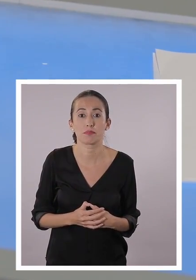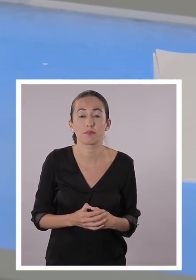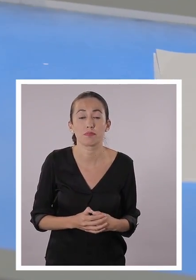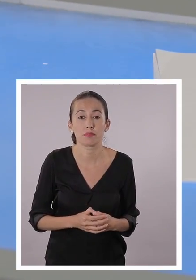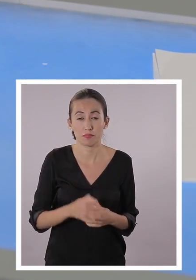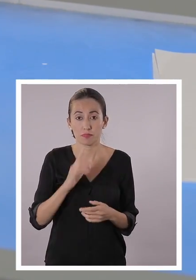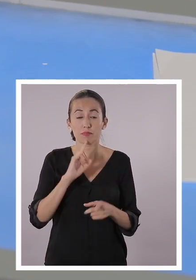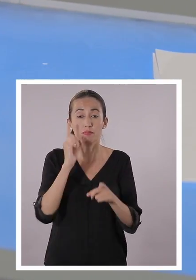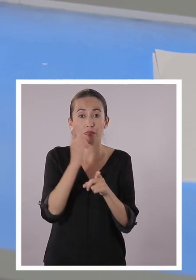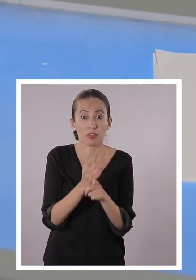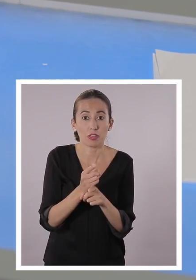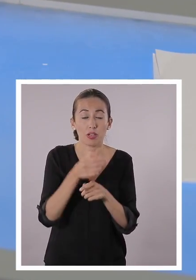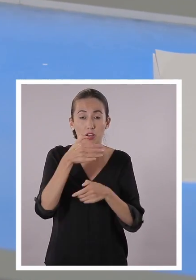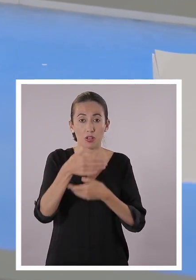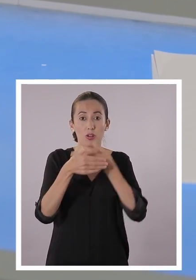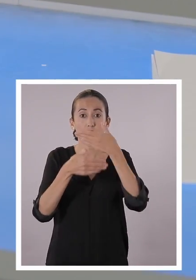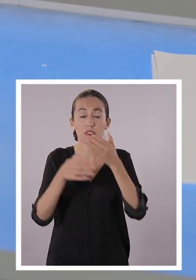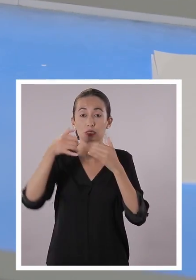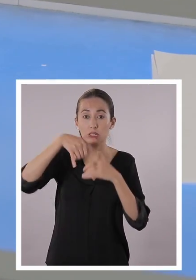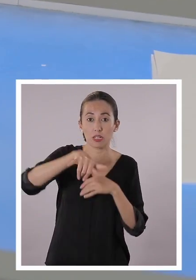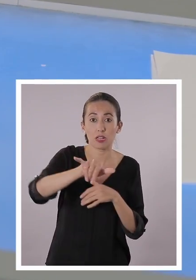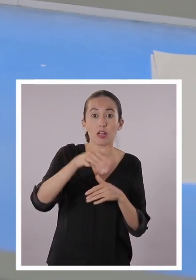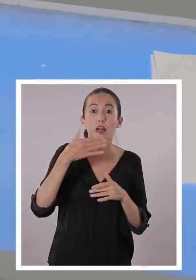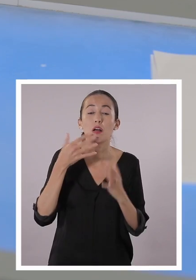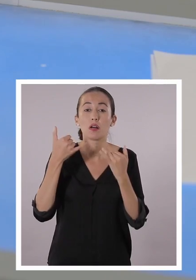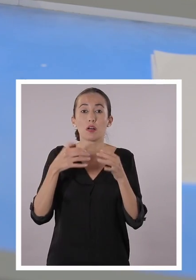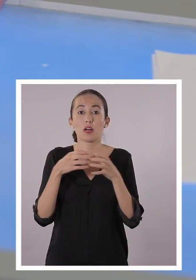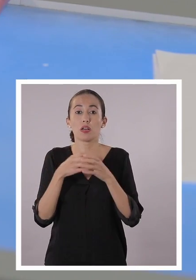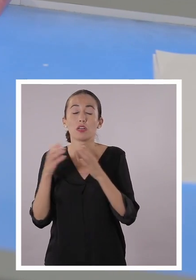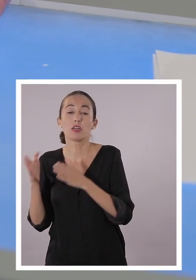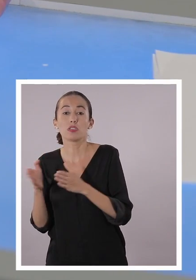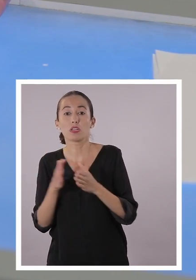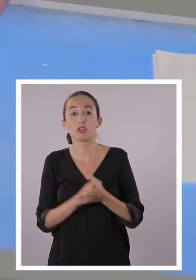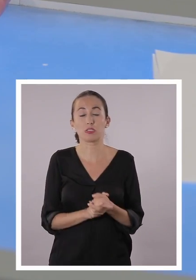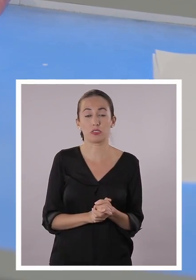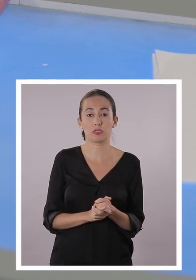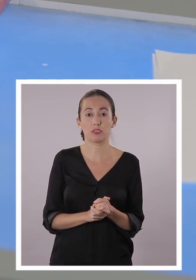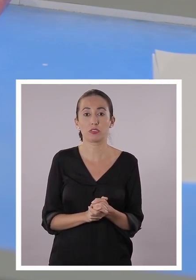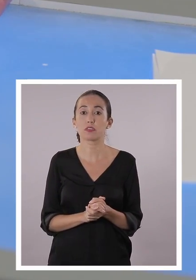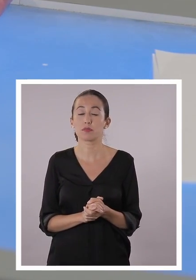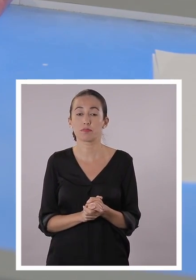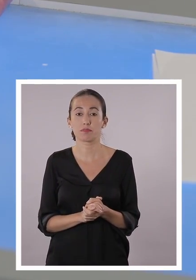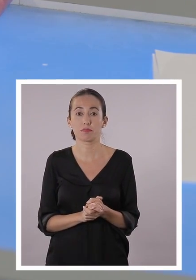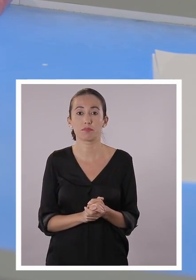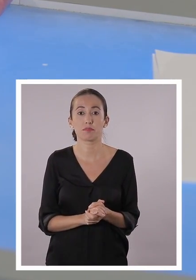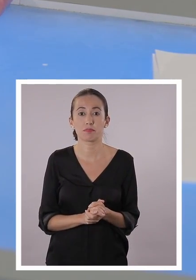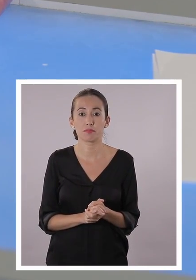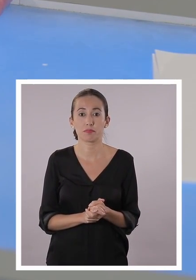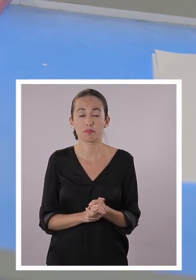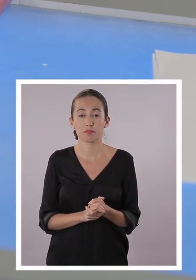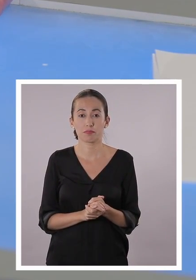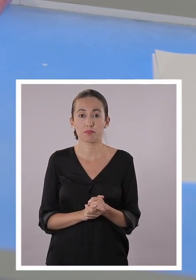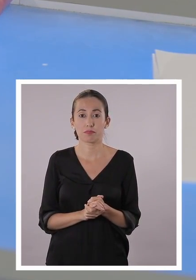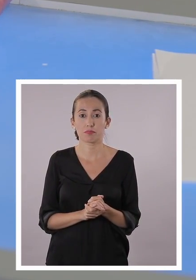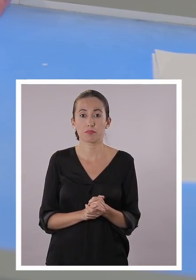Perfecto. Lo asentamos en el vértice 2, ¿no es cierto? Y lanzamos una curva.